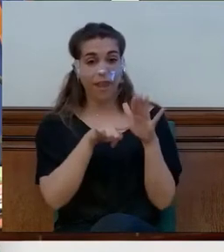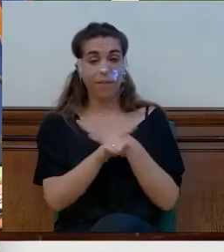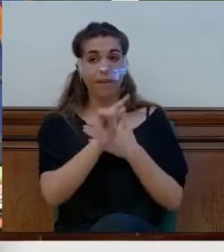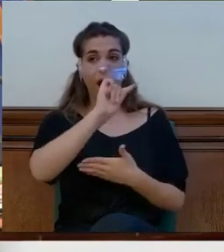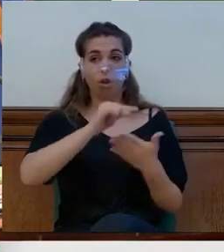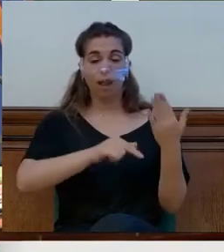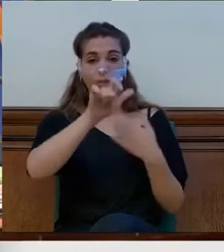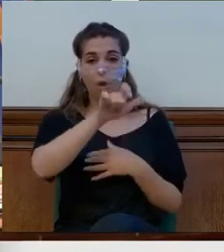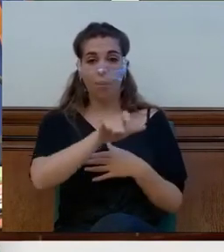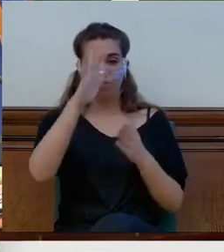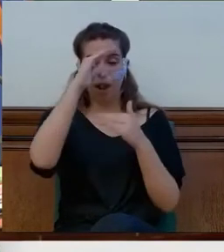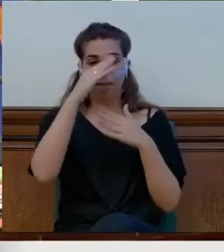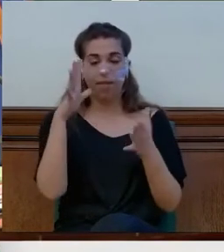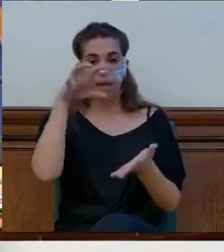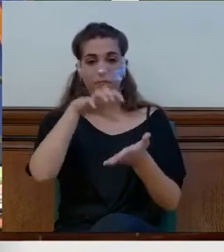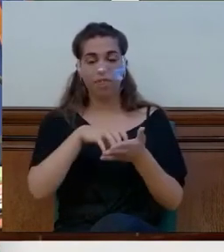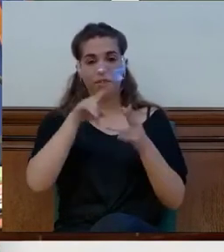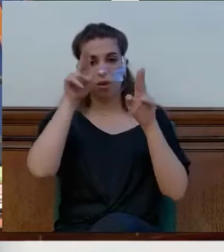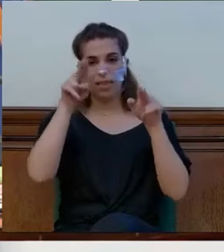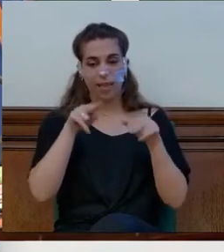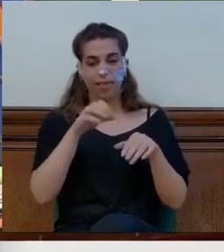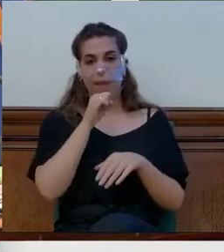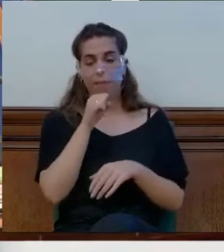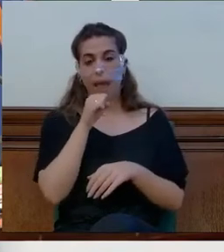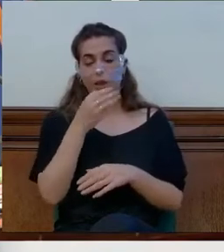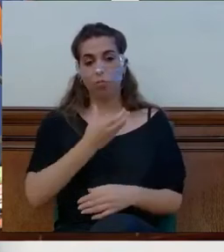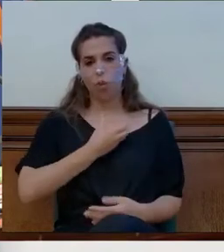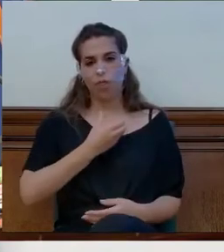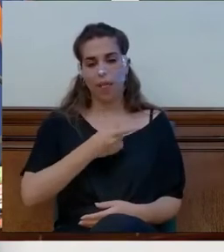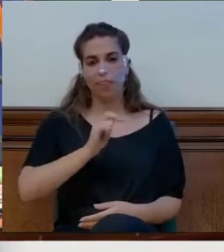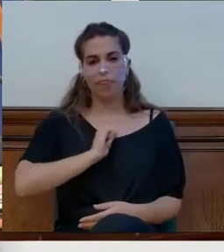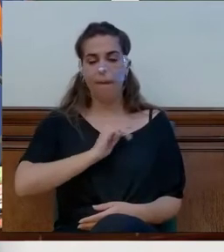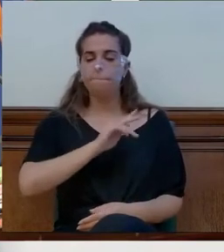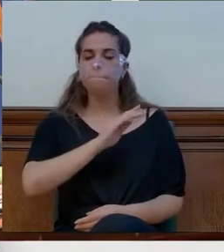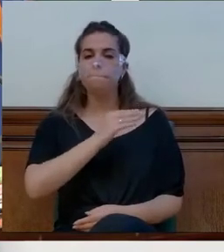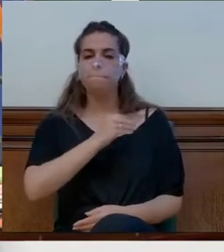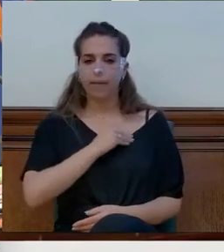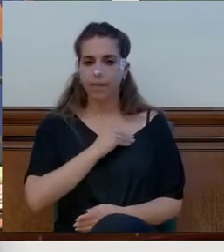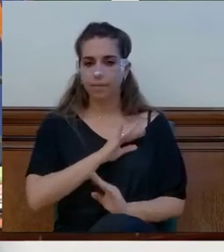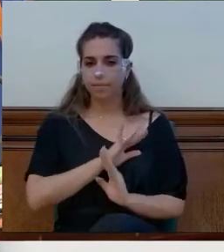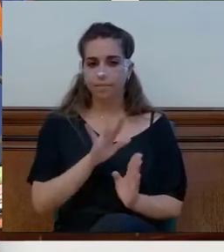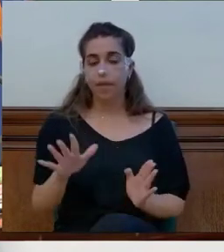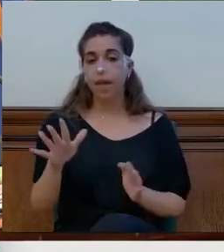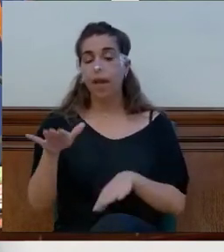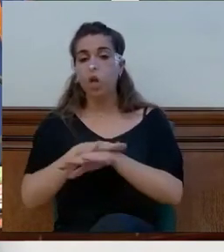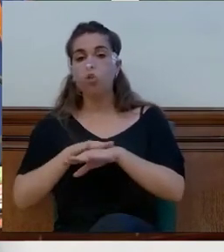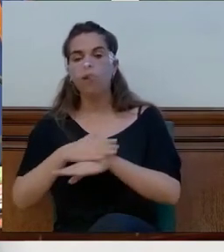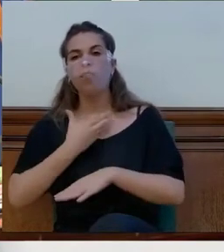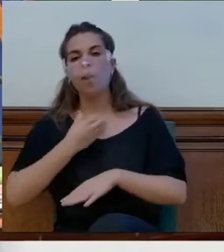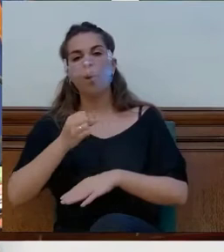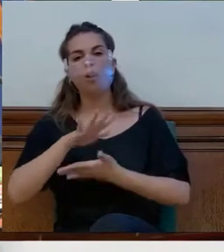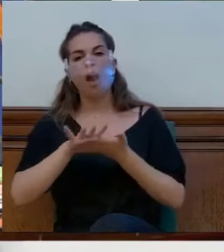mayores municipales da pena. Que el Gobierno de Mosto les hable de buen trato a los